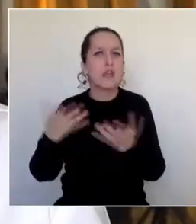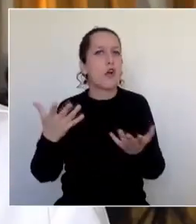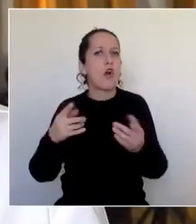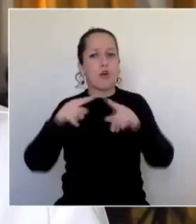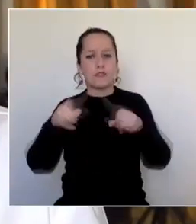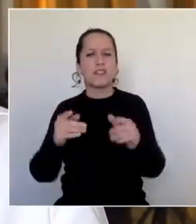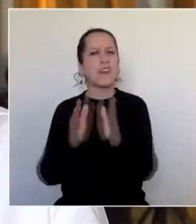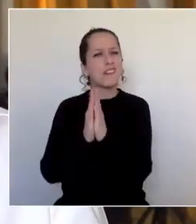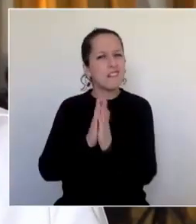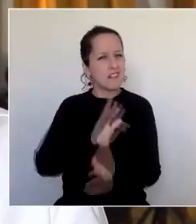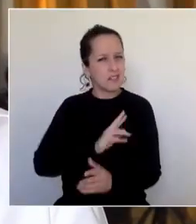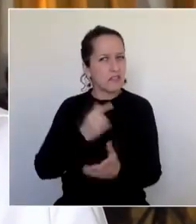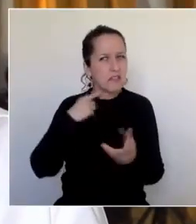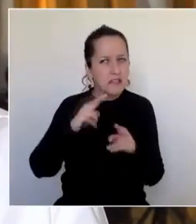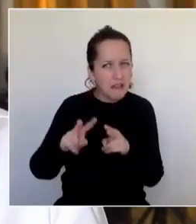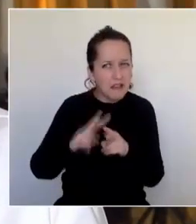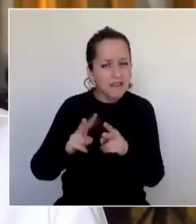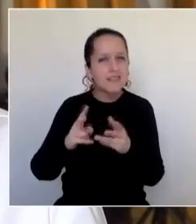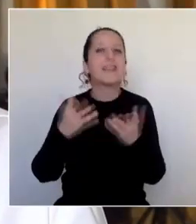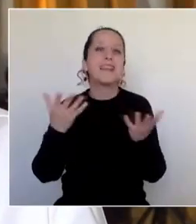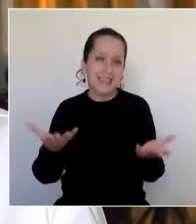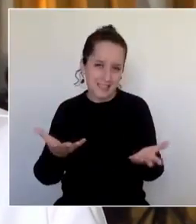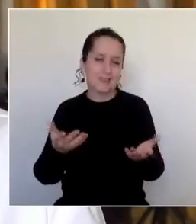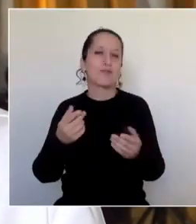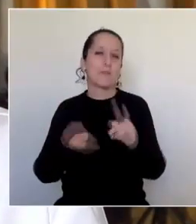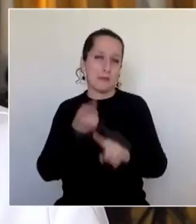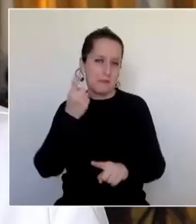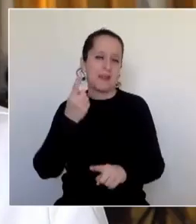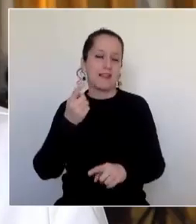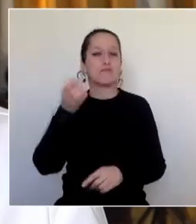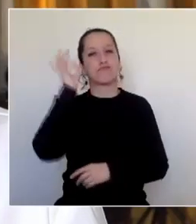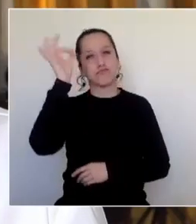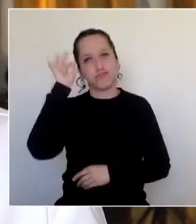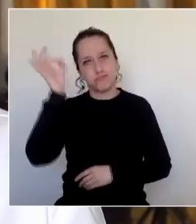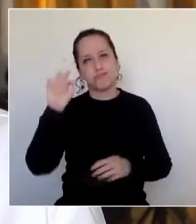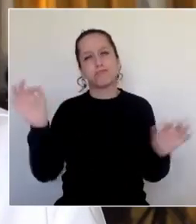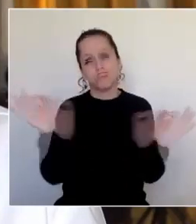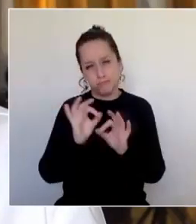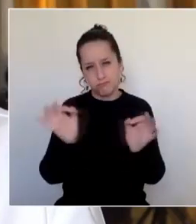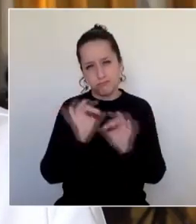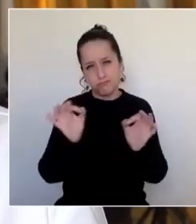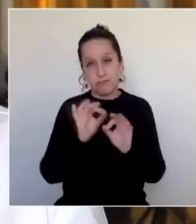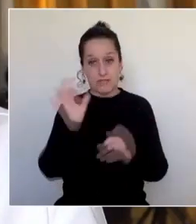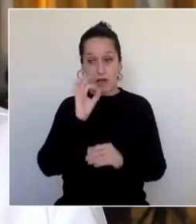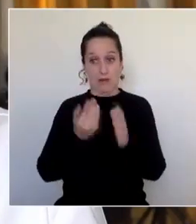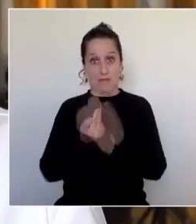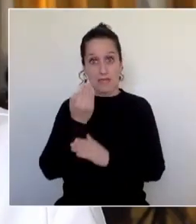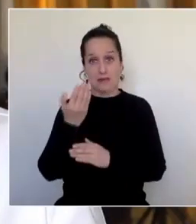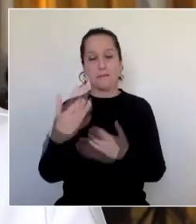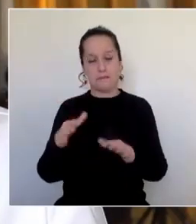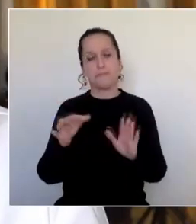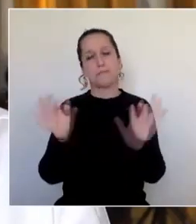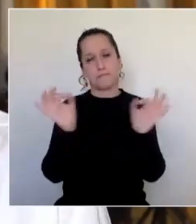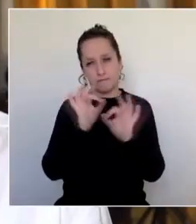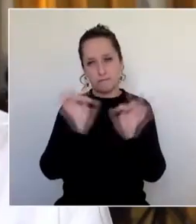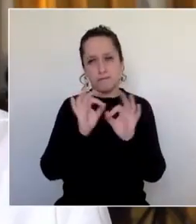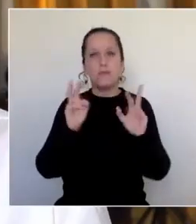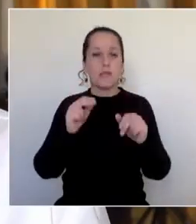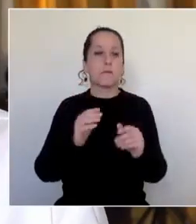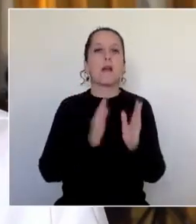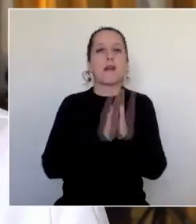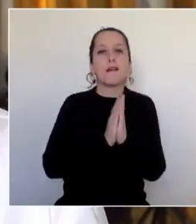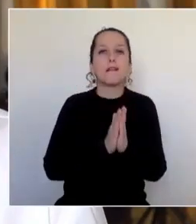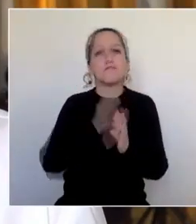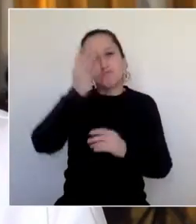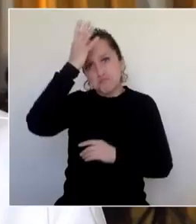realizar esta primera actividad este sábado en mañana para que el tema laboral en el ámbito religioso